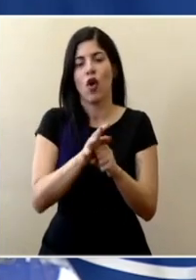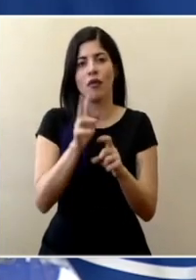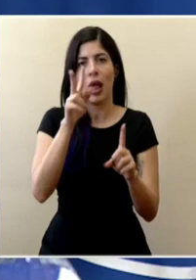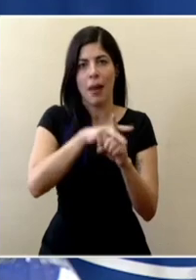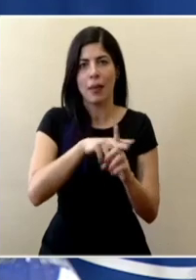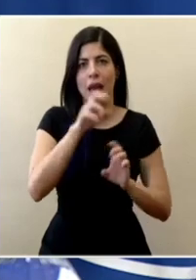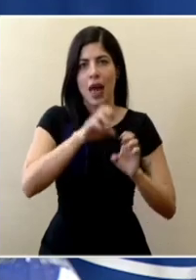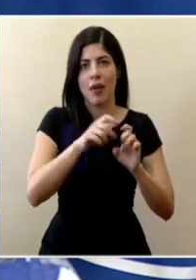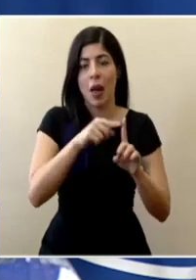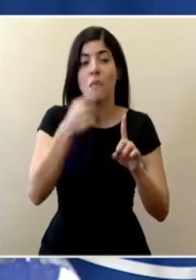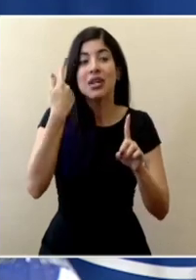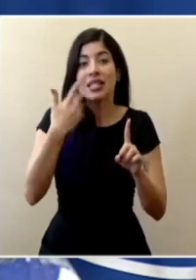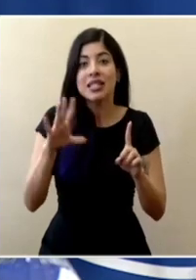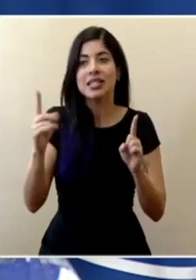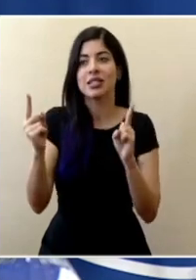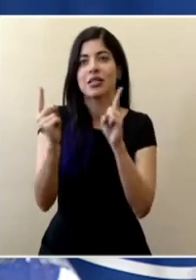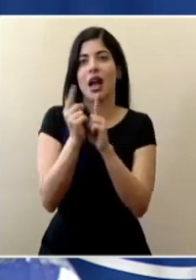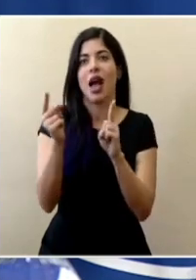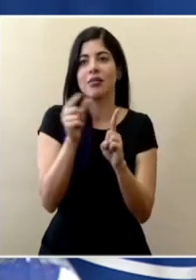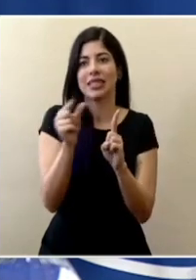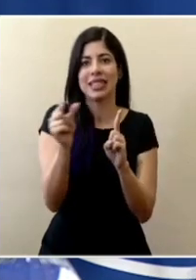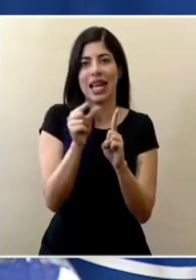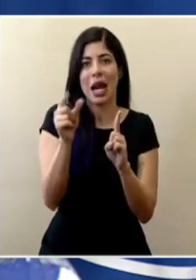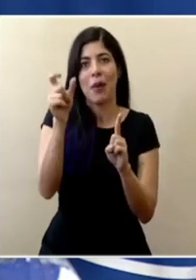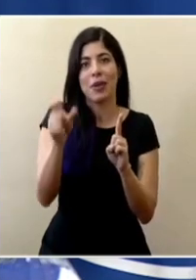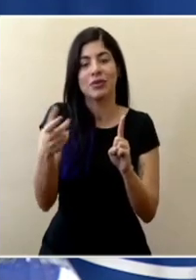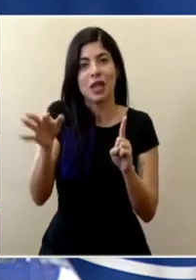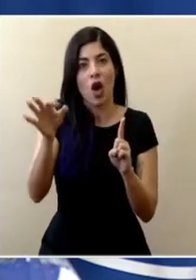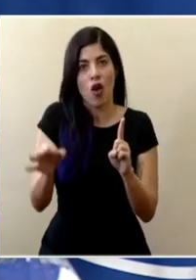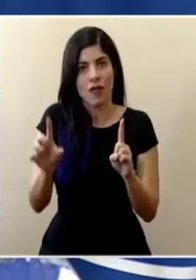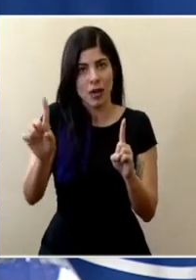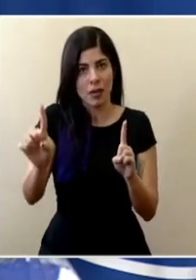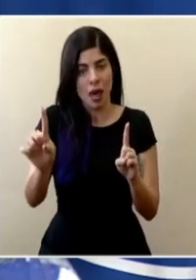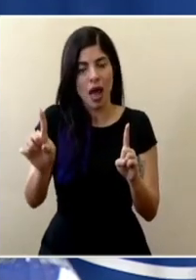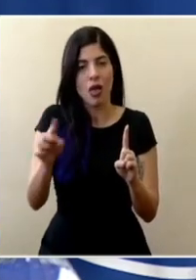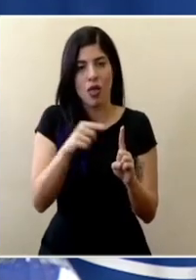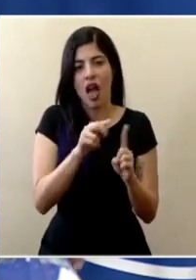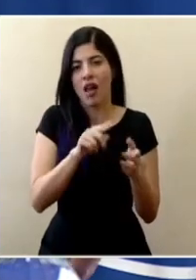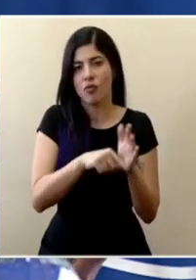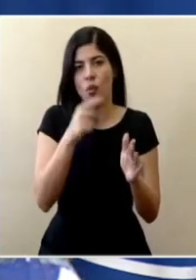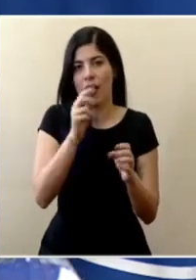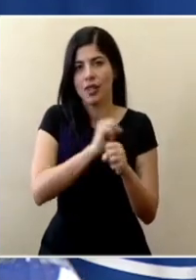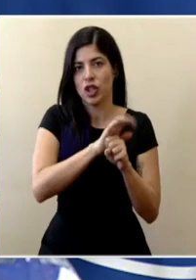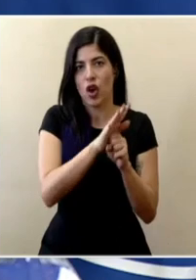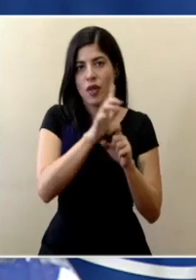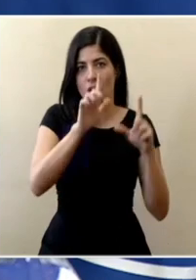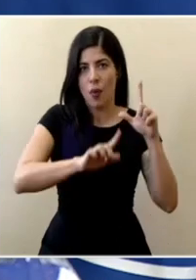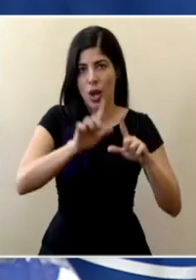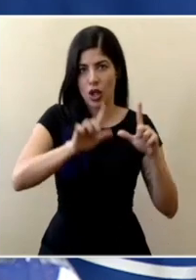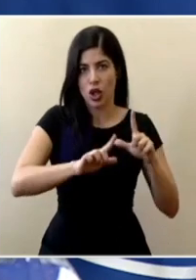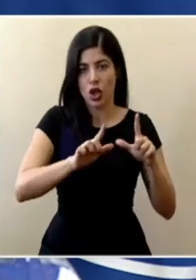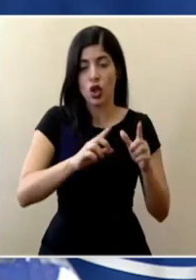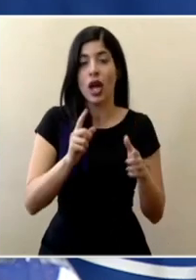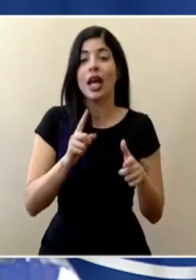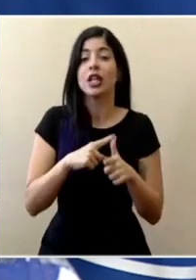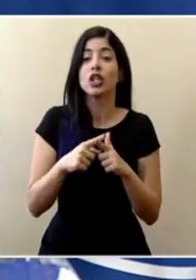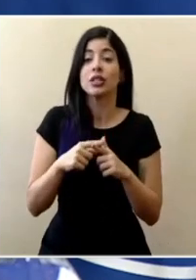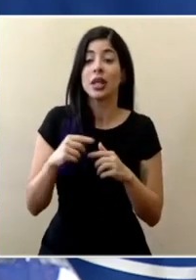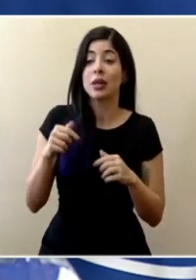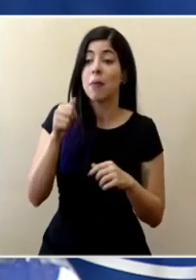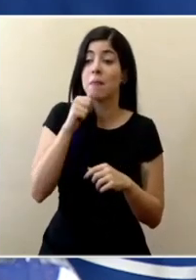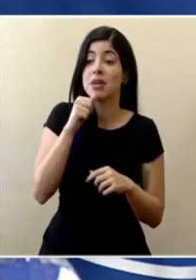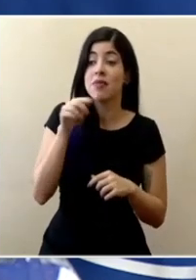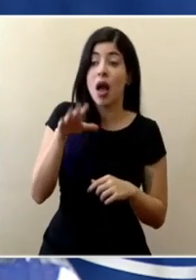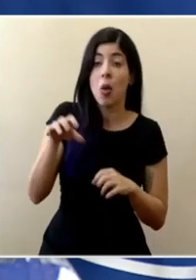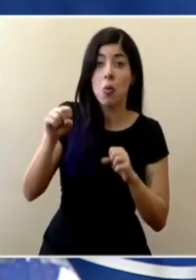inmediatamente por esa cercanía o el nexo tan cercano con alguien confirmado y la capacidad que tenga el nivel privado